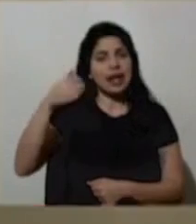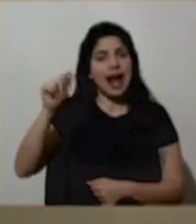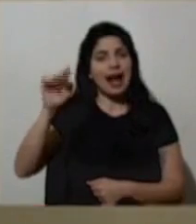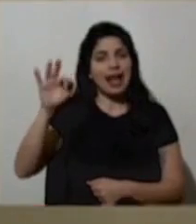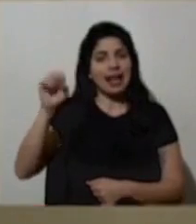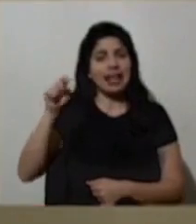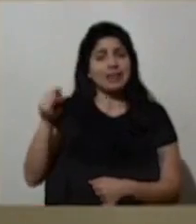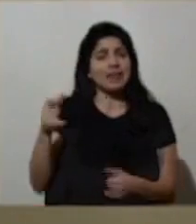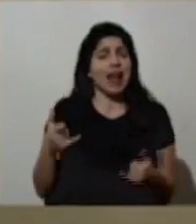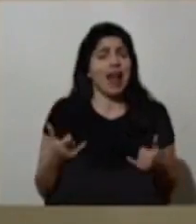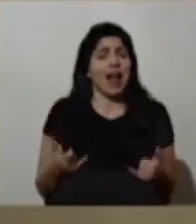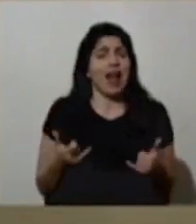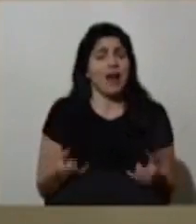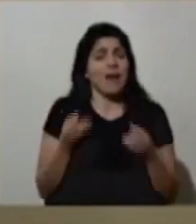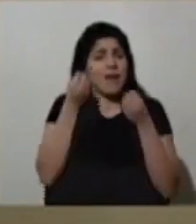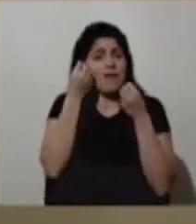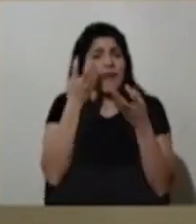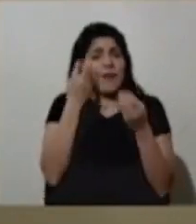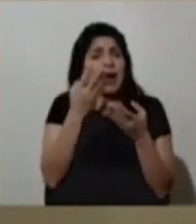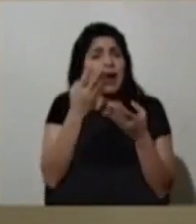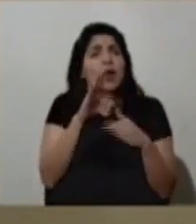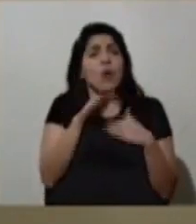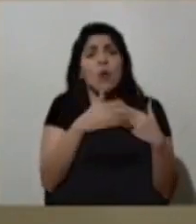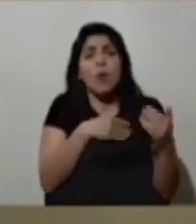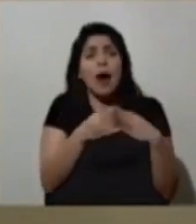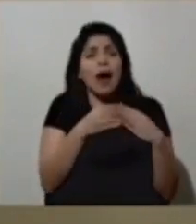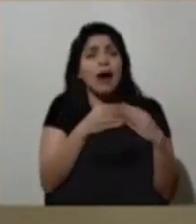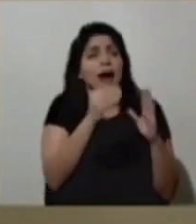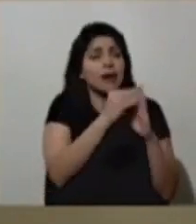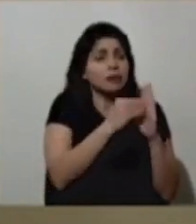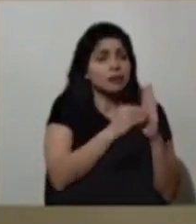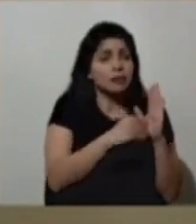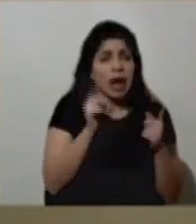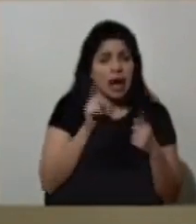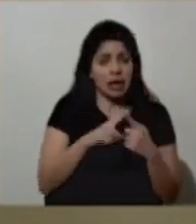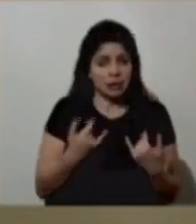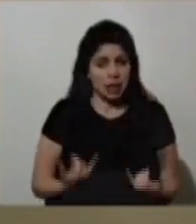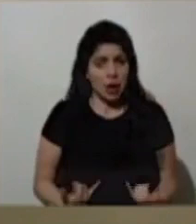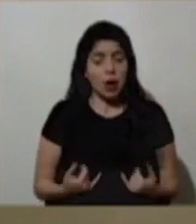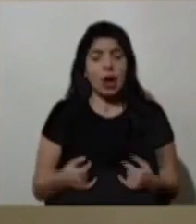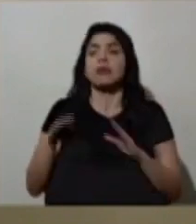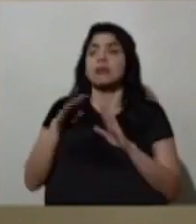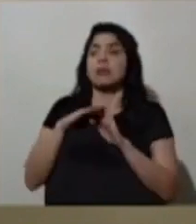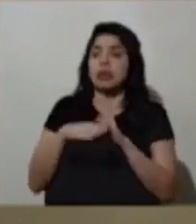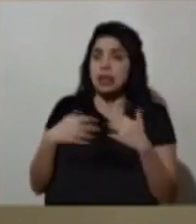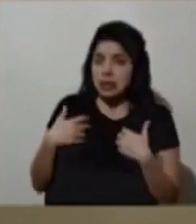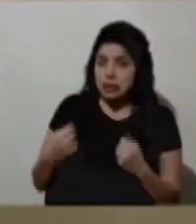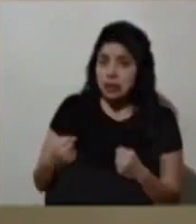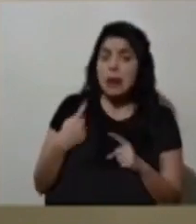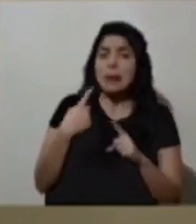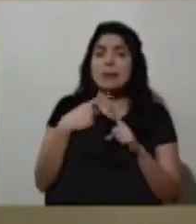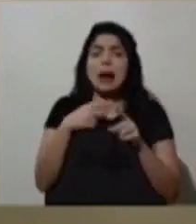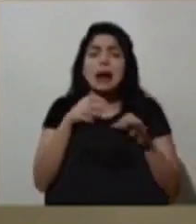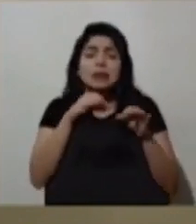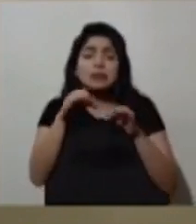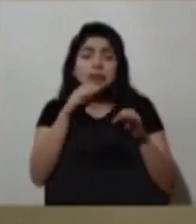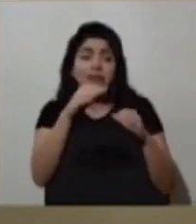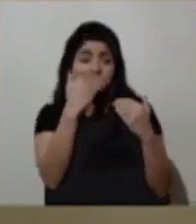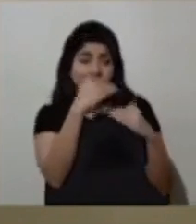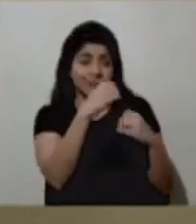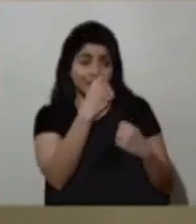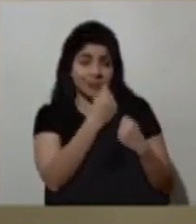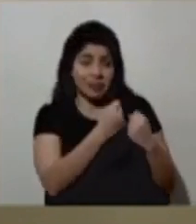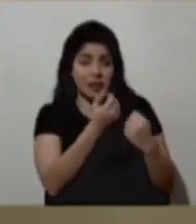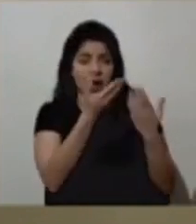vigentes a la fecha de hoy, también con las medidas sanitarias y el detalle de la restricción vehicular